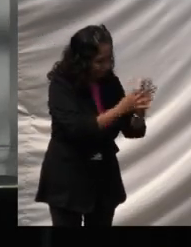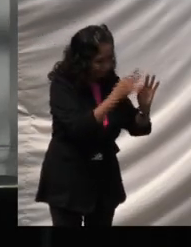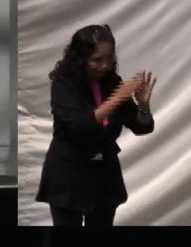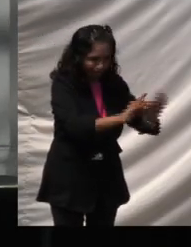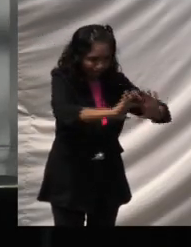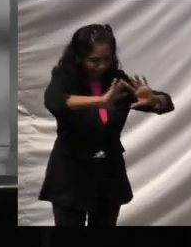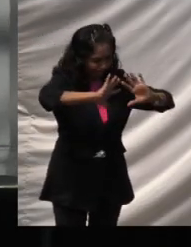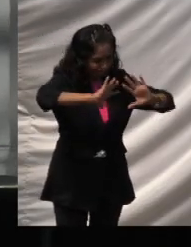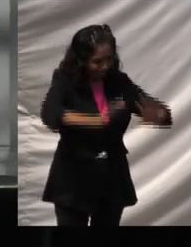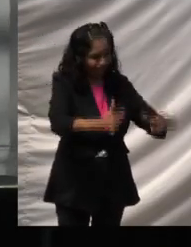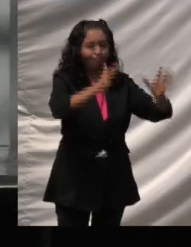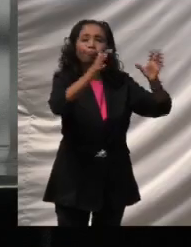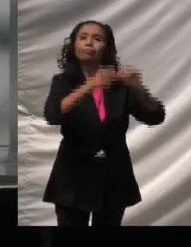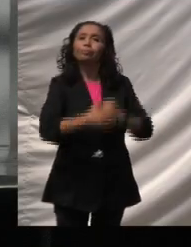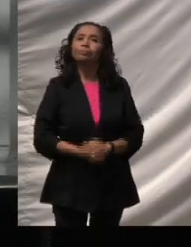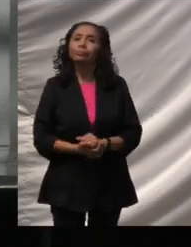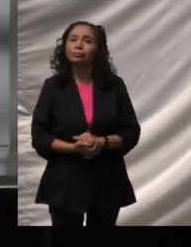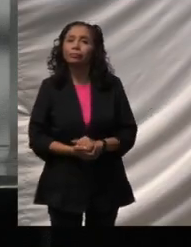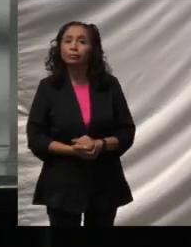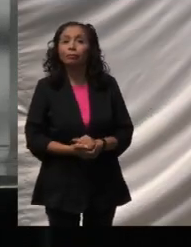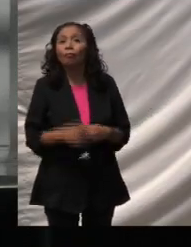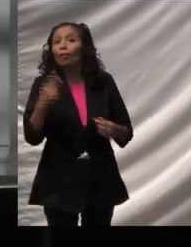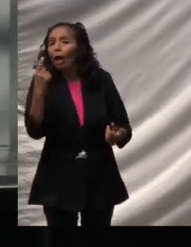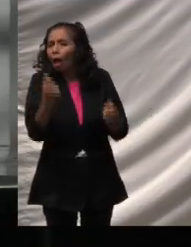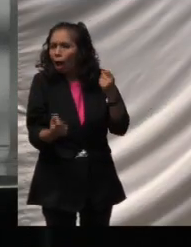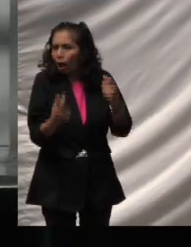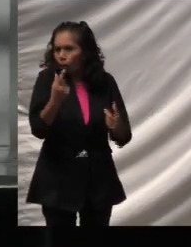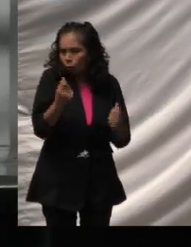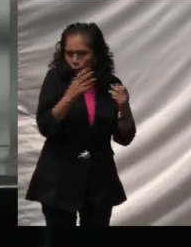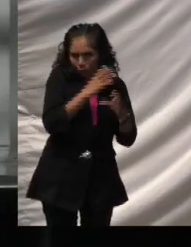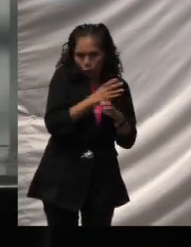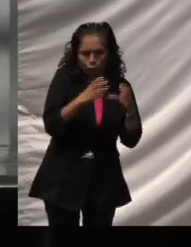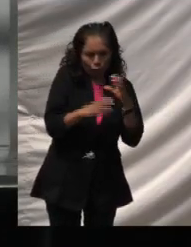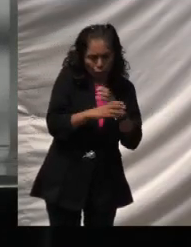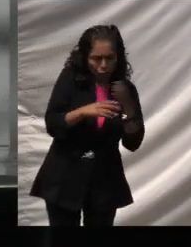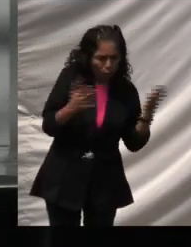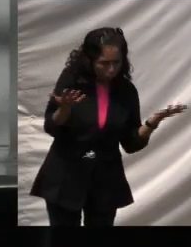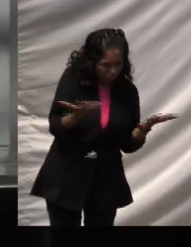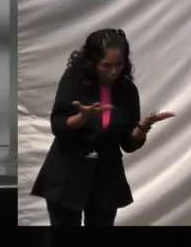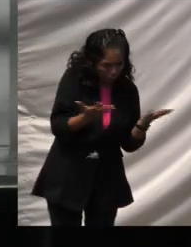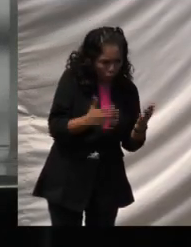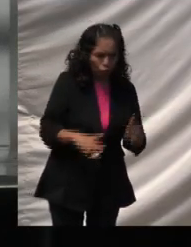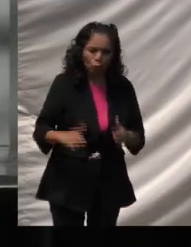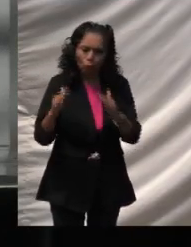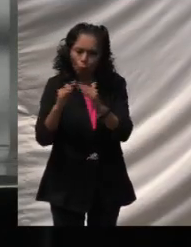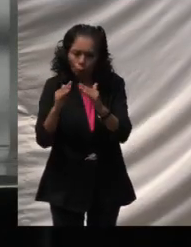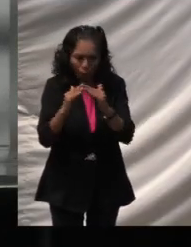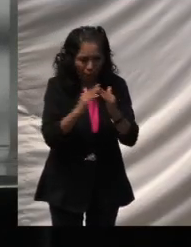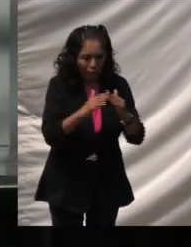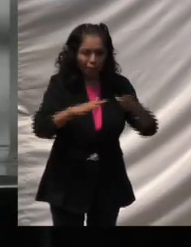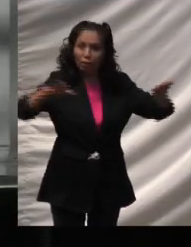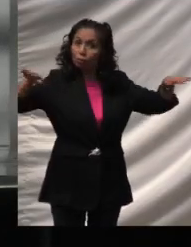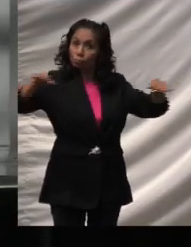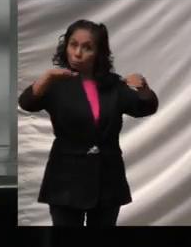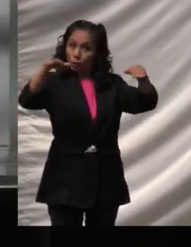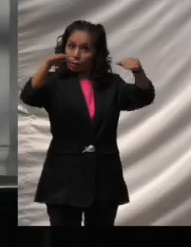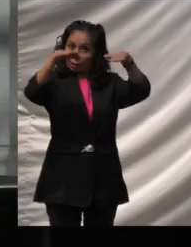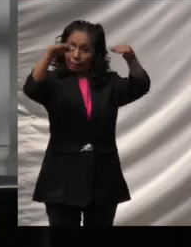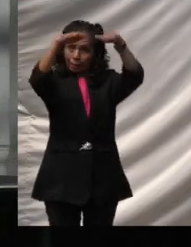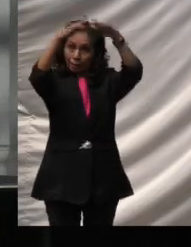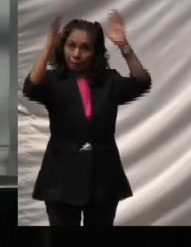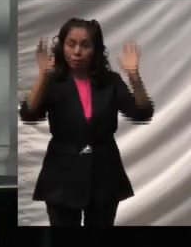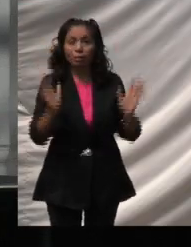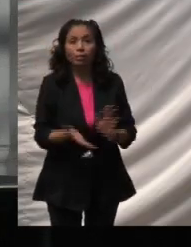para su nueva tribu. Algunas cosas que construyó fueron chozas, pirámides y